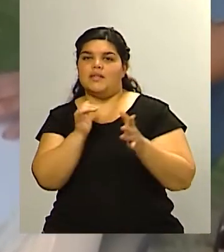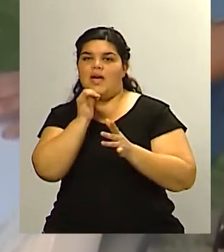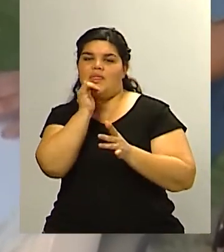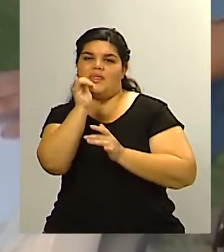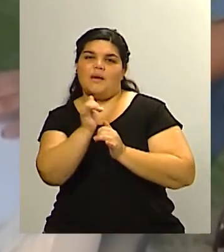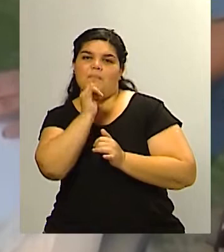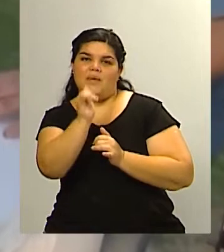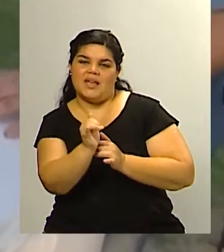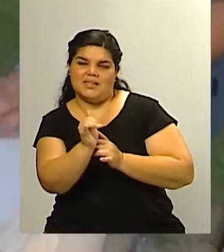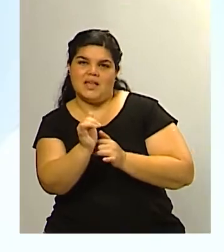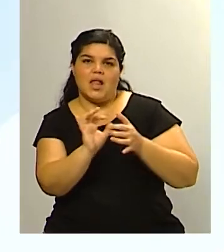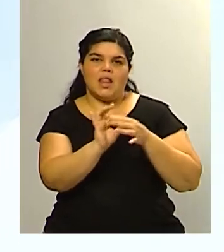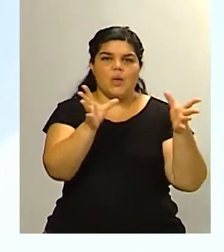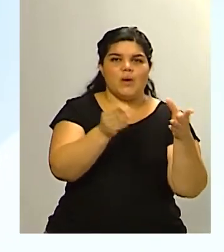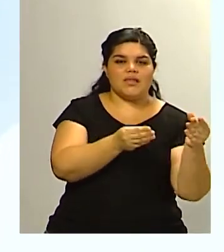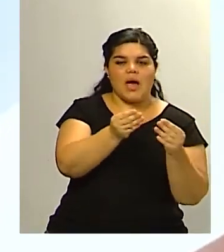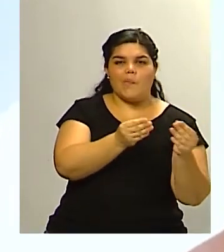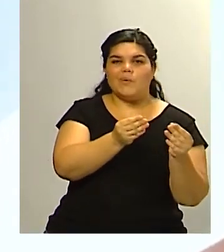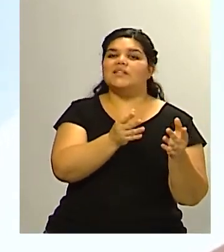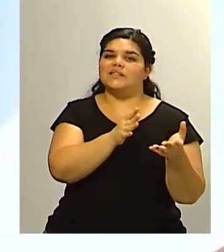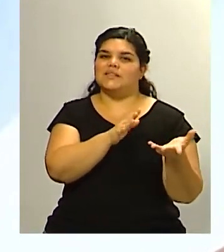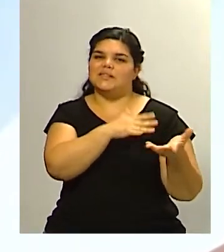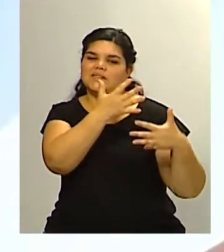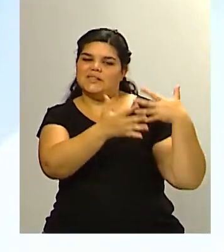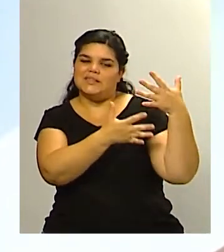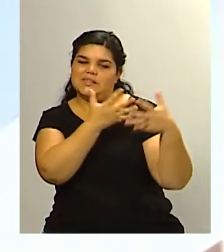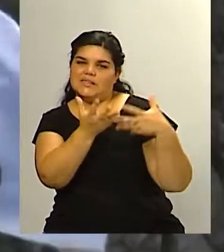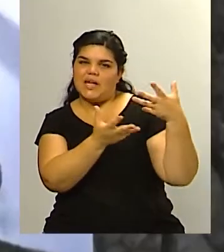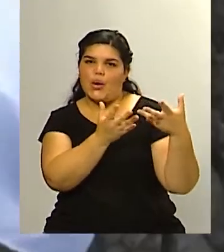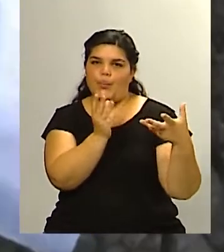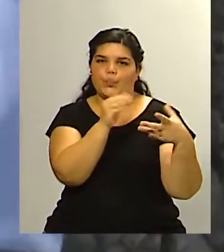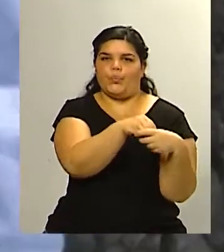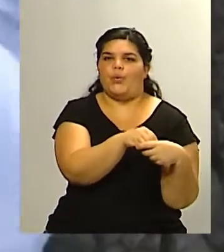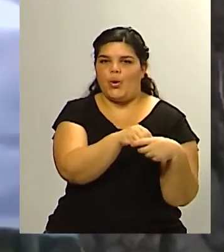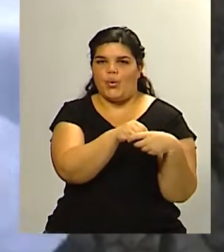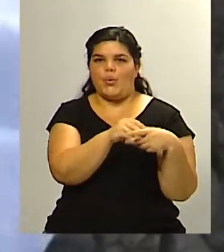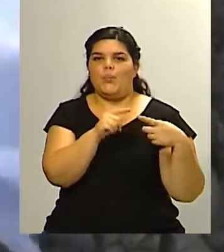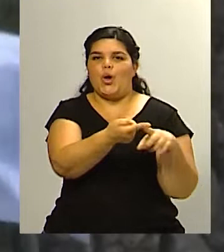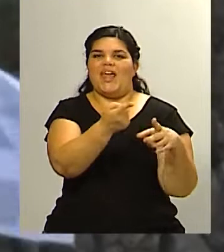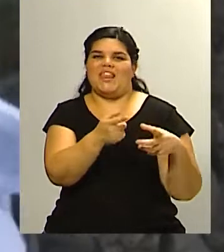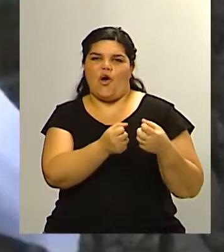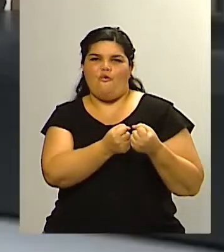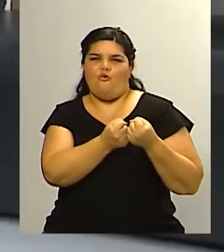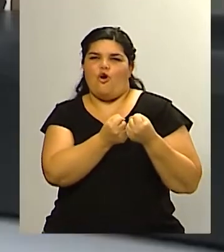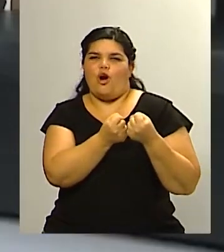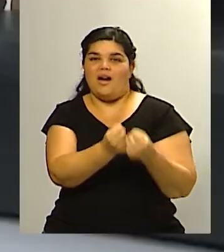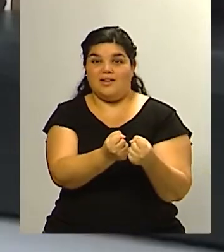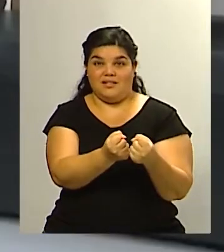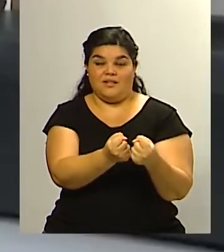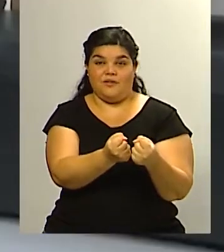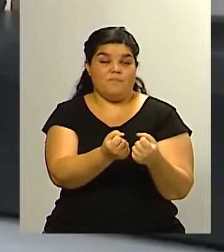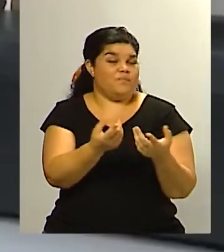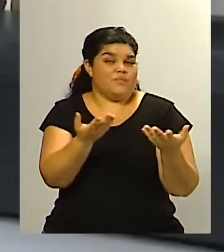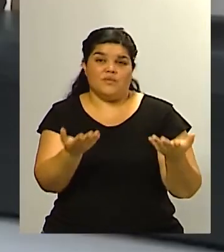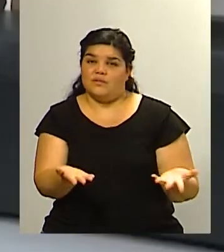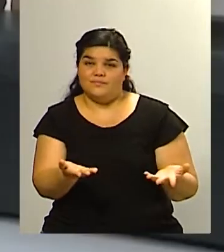se ha metido en el medio digamos la política de una manera muy muy fuerte entonces no podemos negar